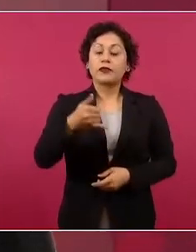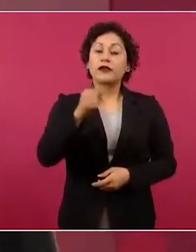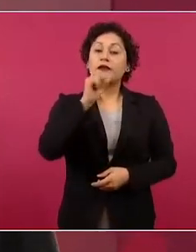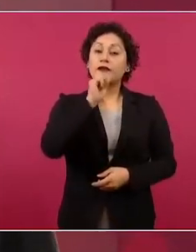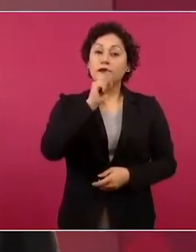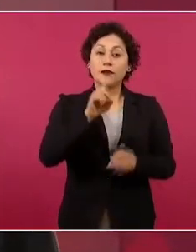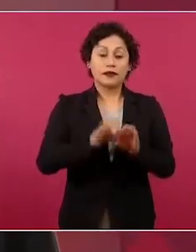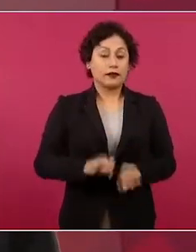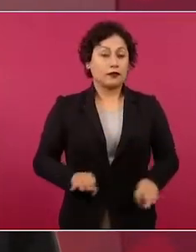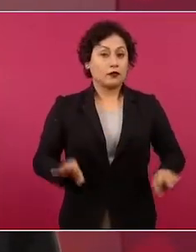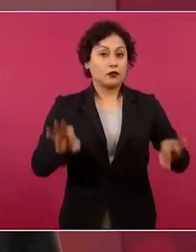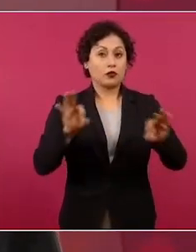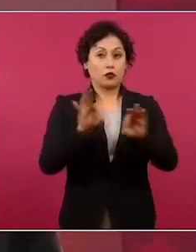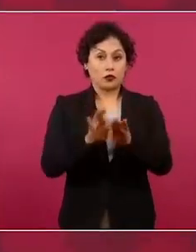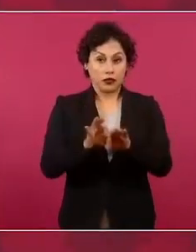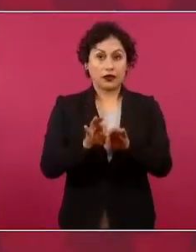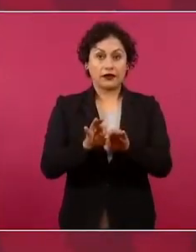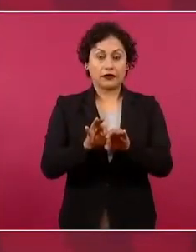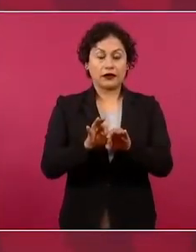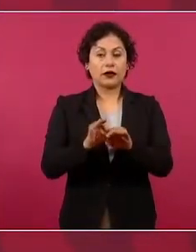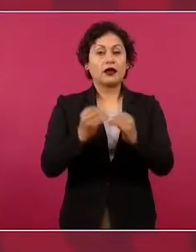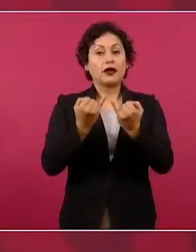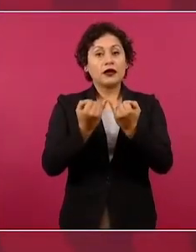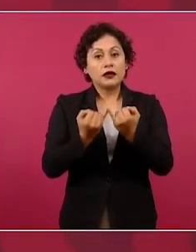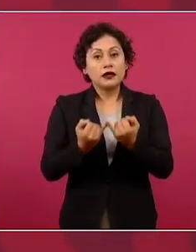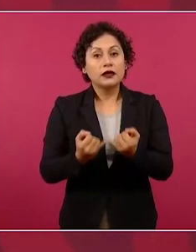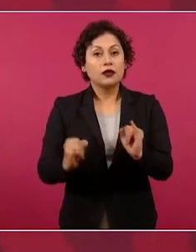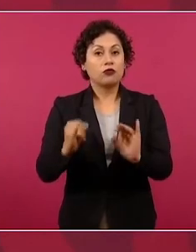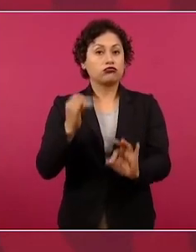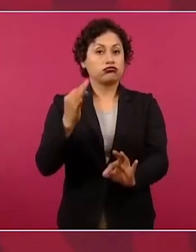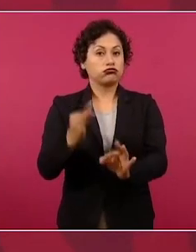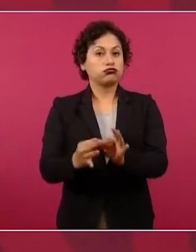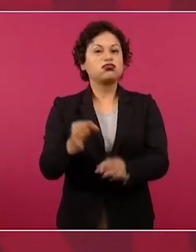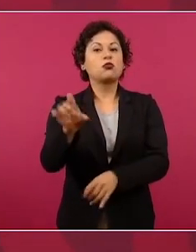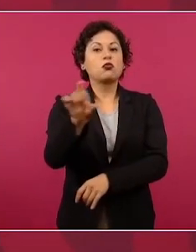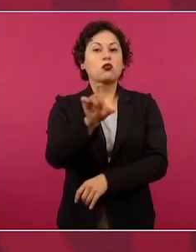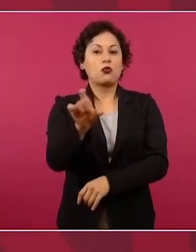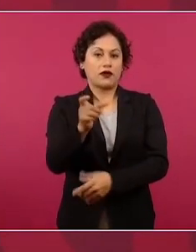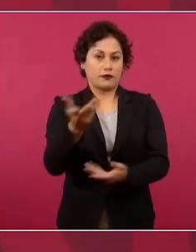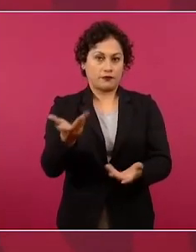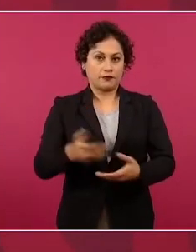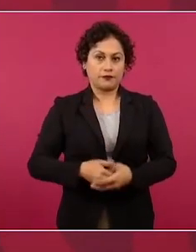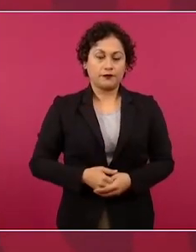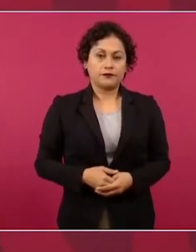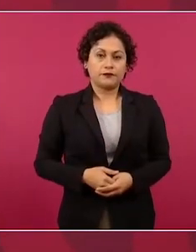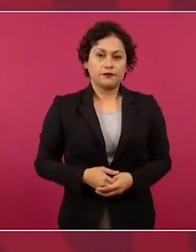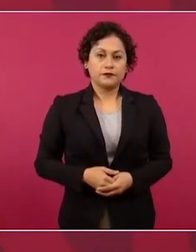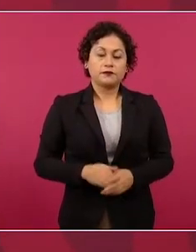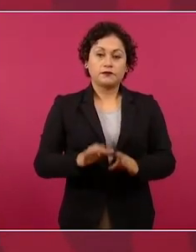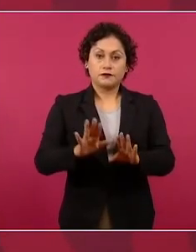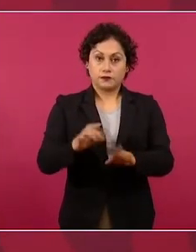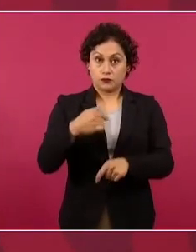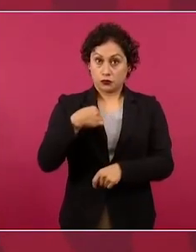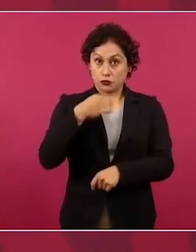más importante, vamos a inaugurar este tren. Les adelanto que queremos